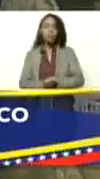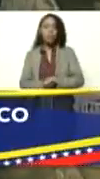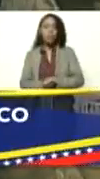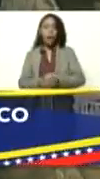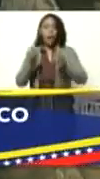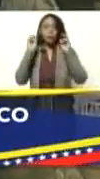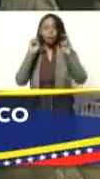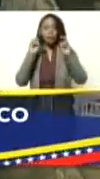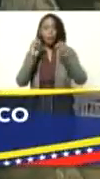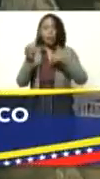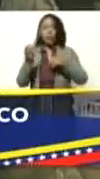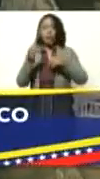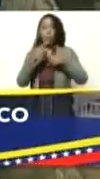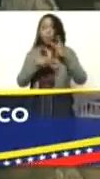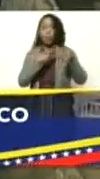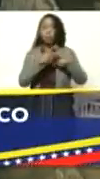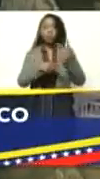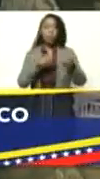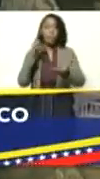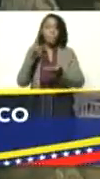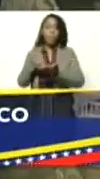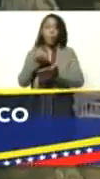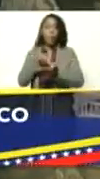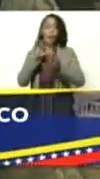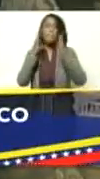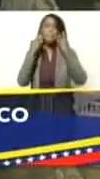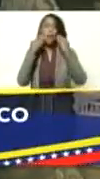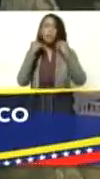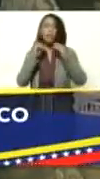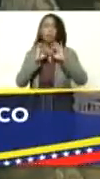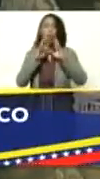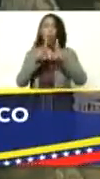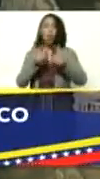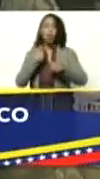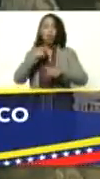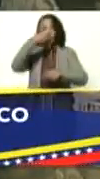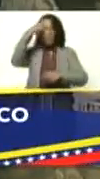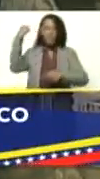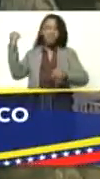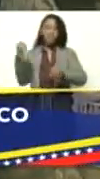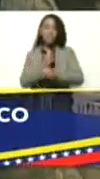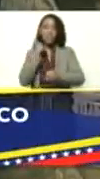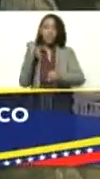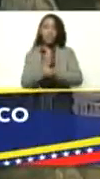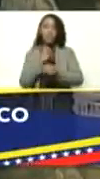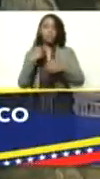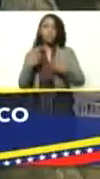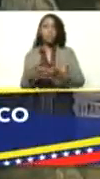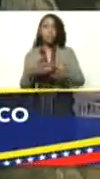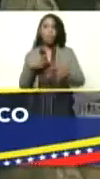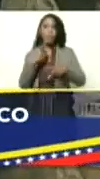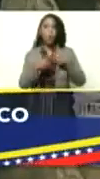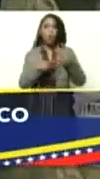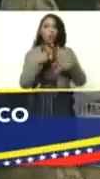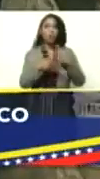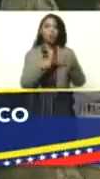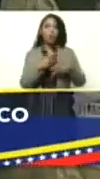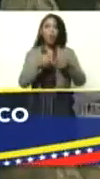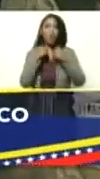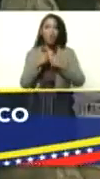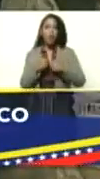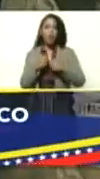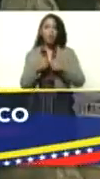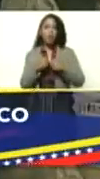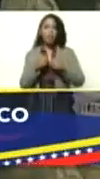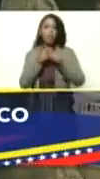crapino. Entonces, le puedo contar mi experiencia aquí en Pestares. Yo he trabajado con producción intensiva y